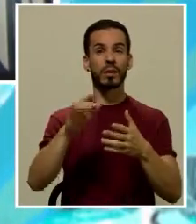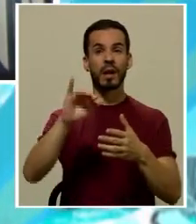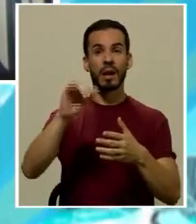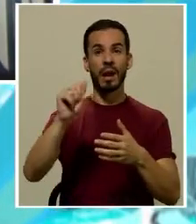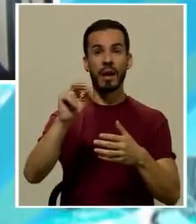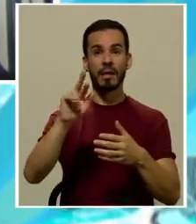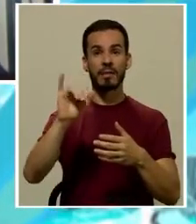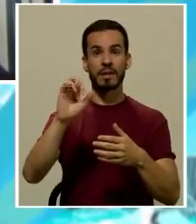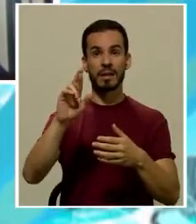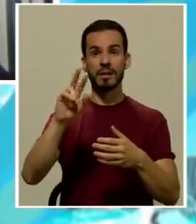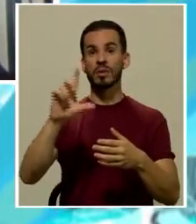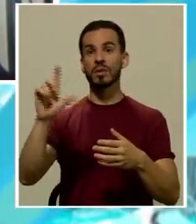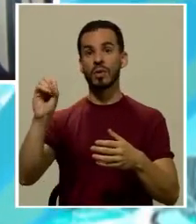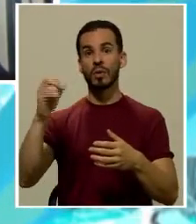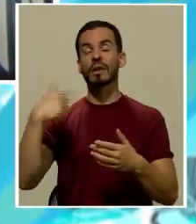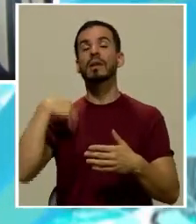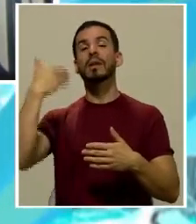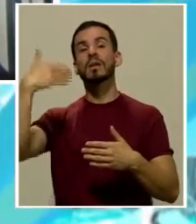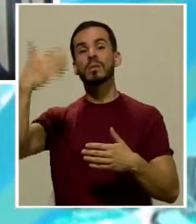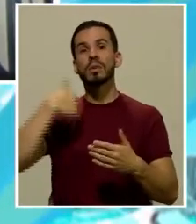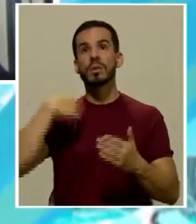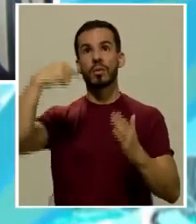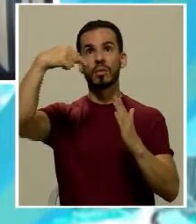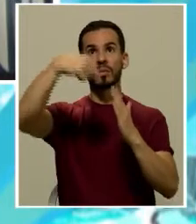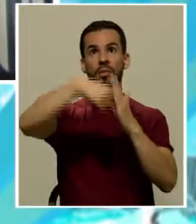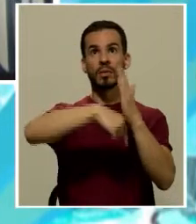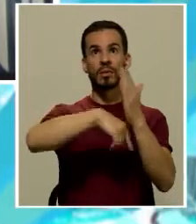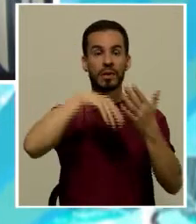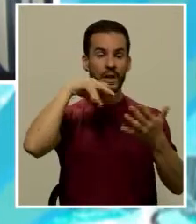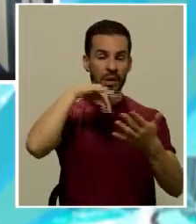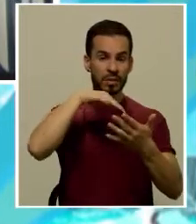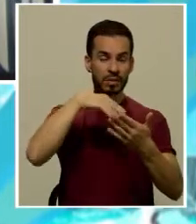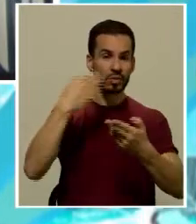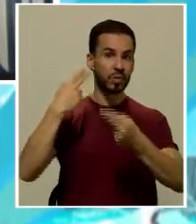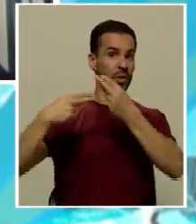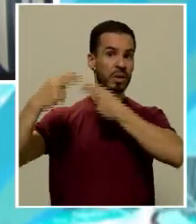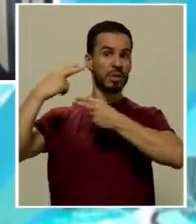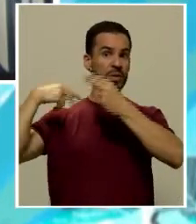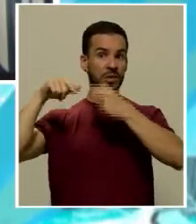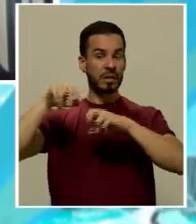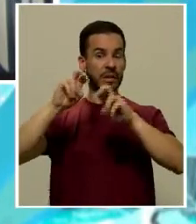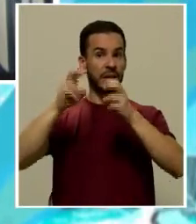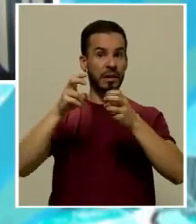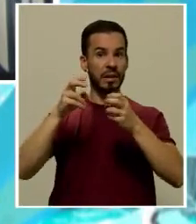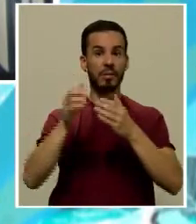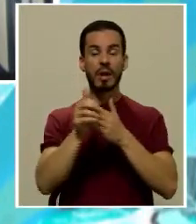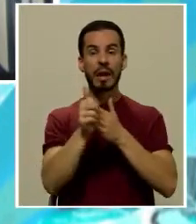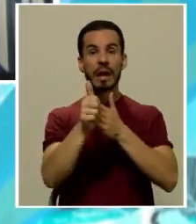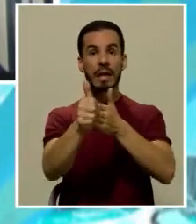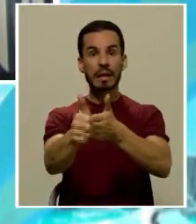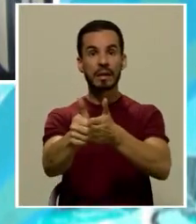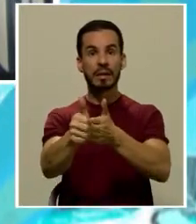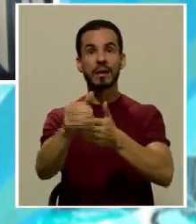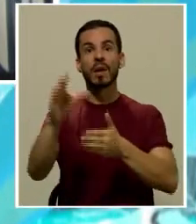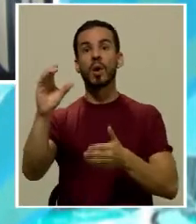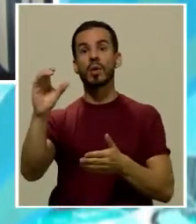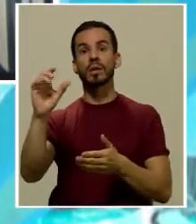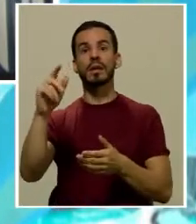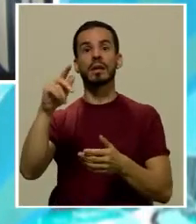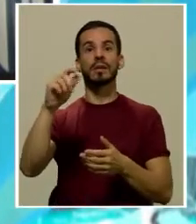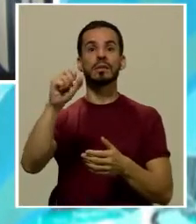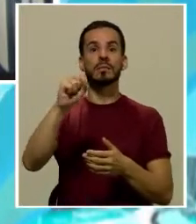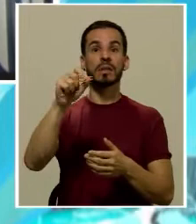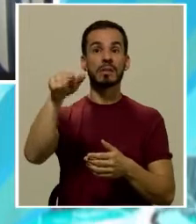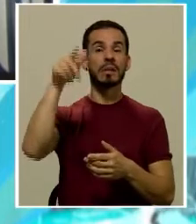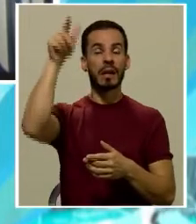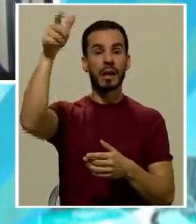profesor Javier Llobet. Luego profundicé sobre el estudio histórico de este tema bajo la guía del profesor Cornelius Pritzitz en